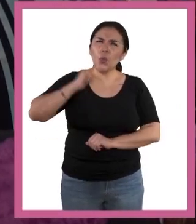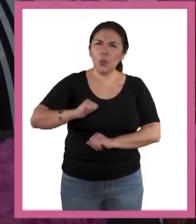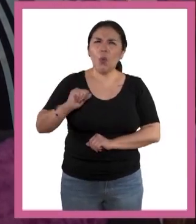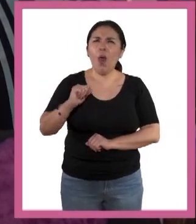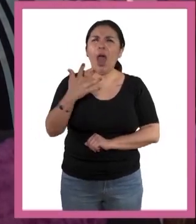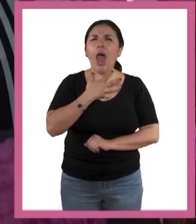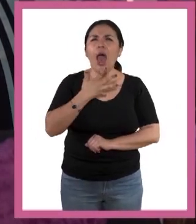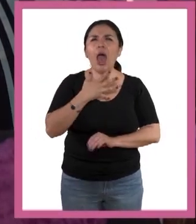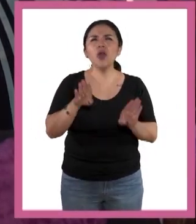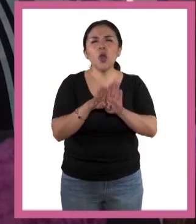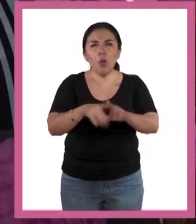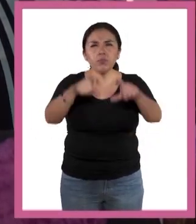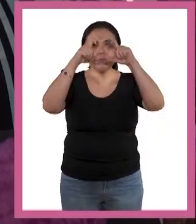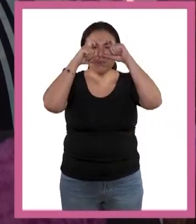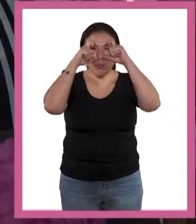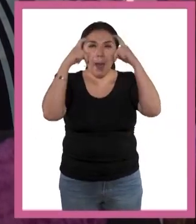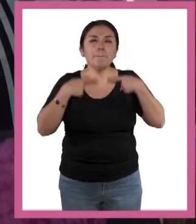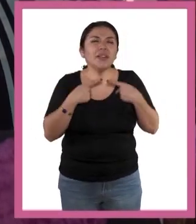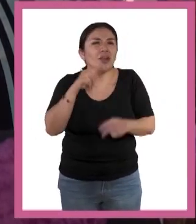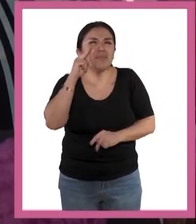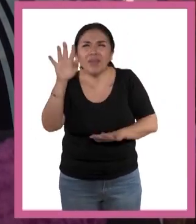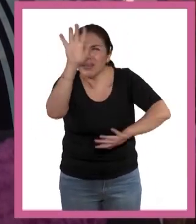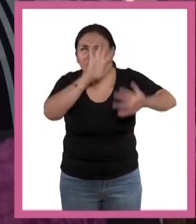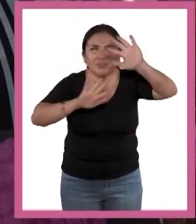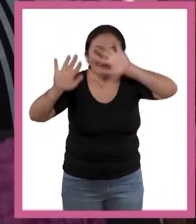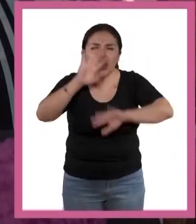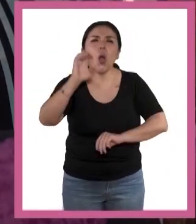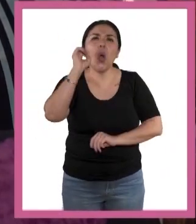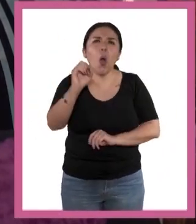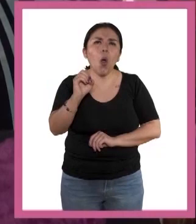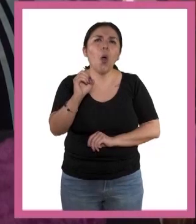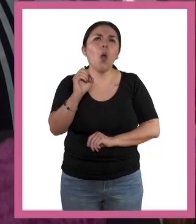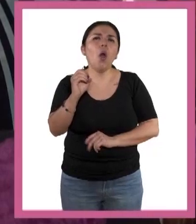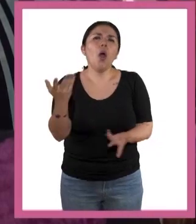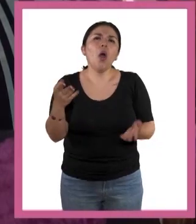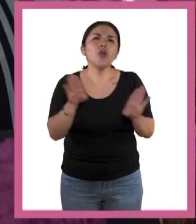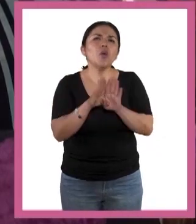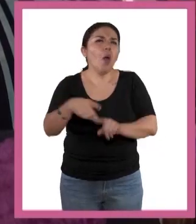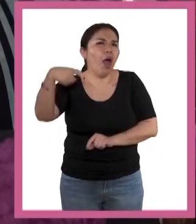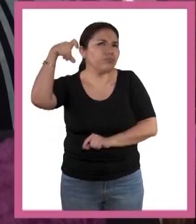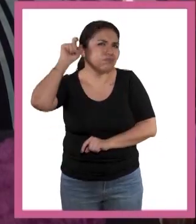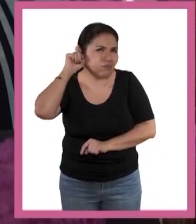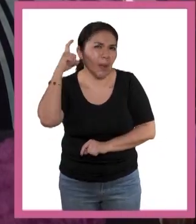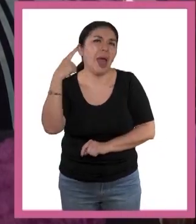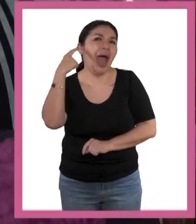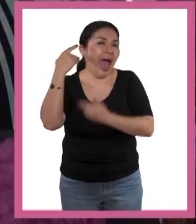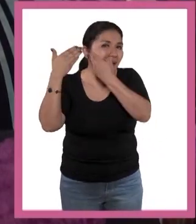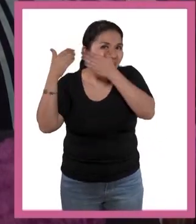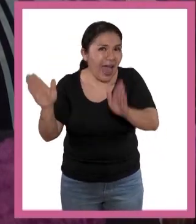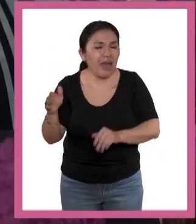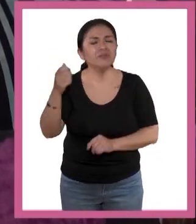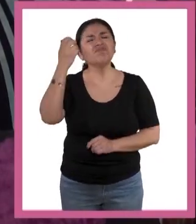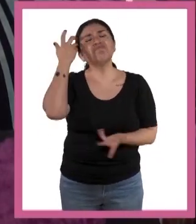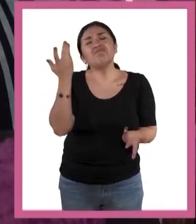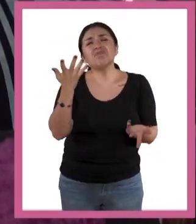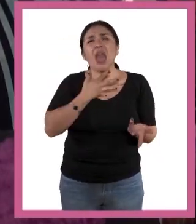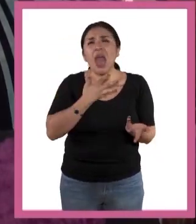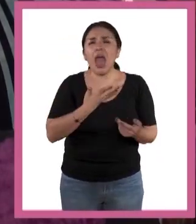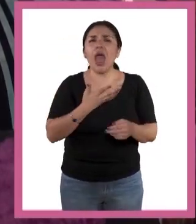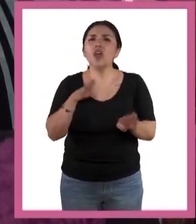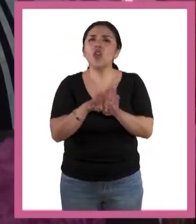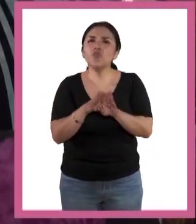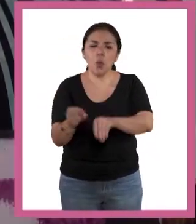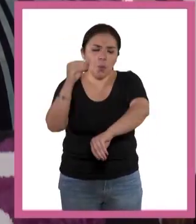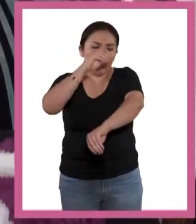que tenemos anteojos para la gente que no puede ver bien o aparatos para las capacidades auditivas diferentes. Hay prótesis